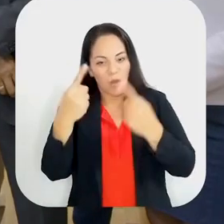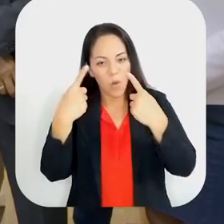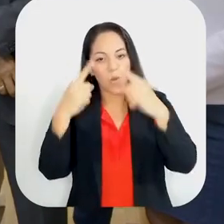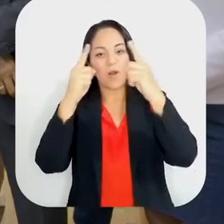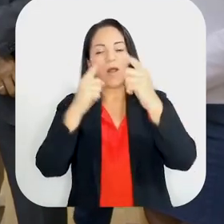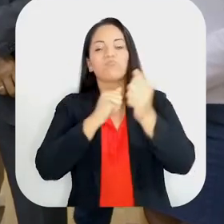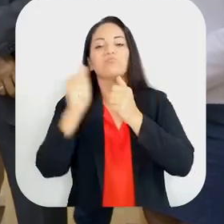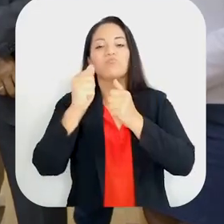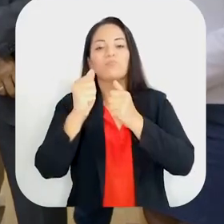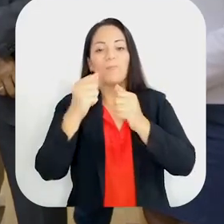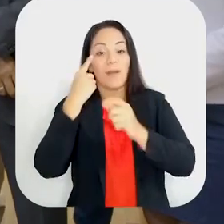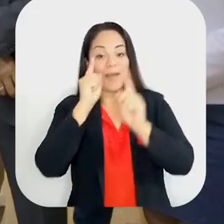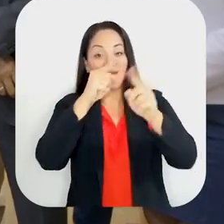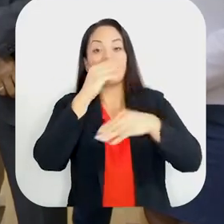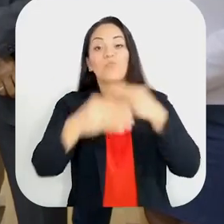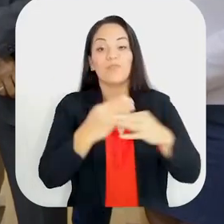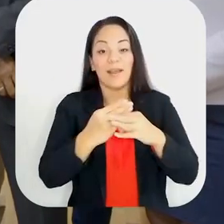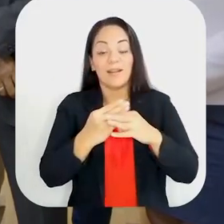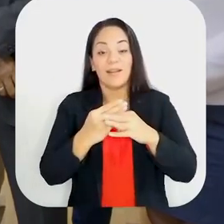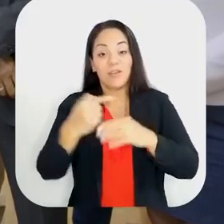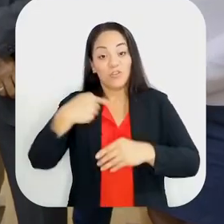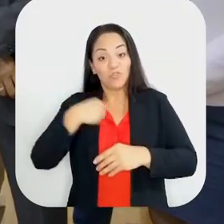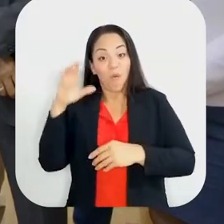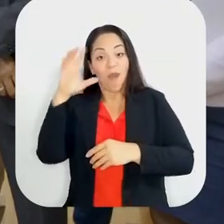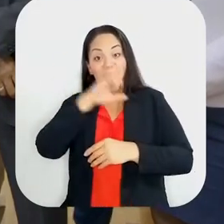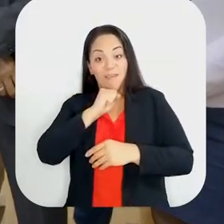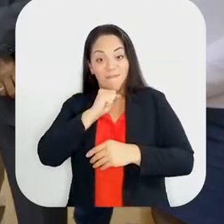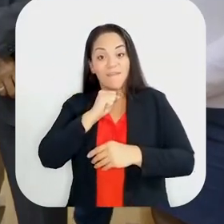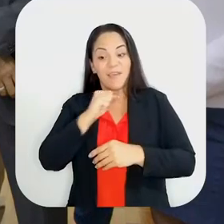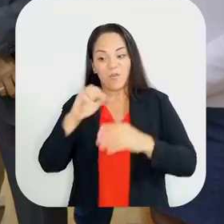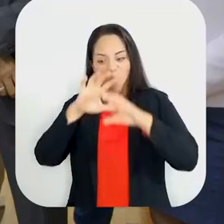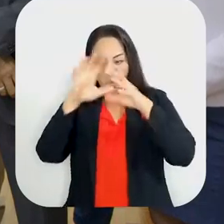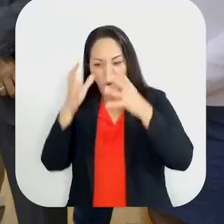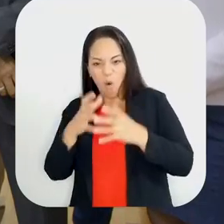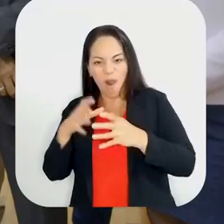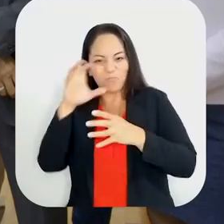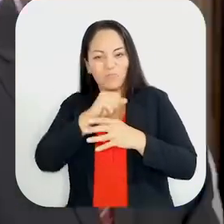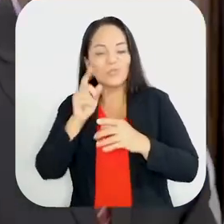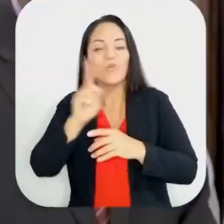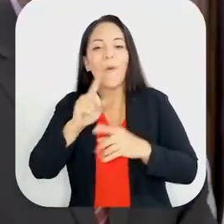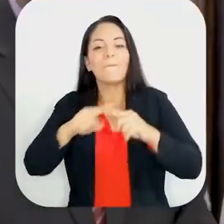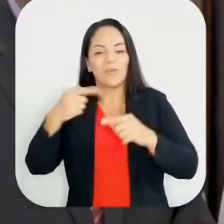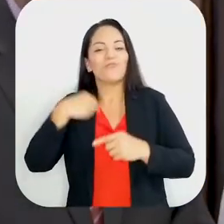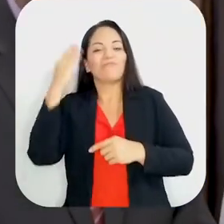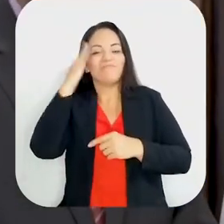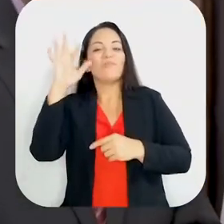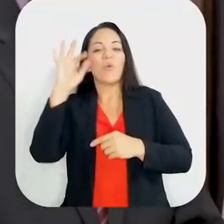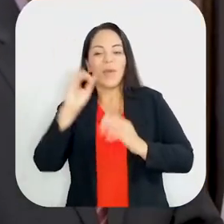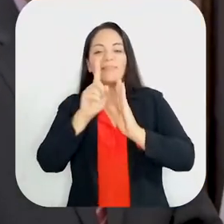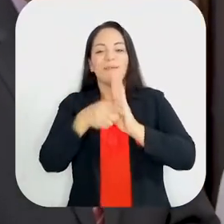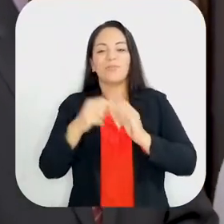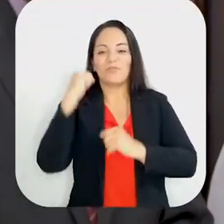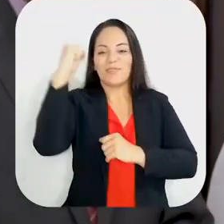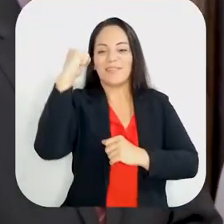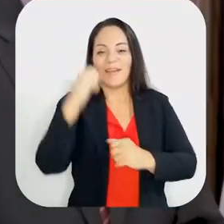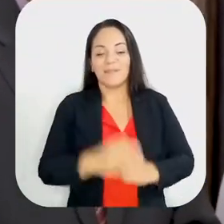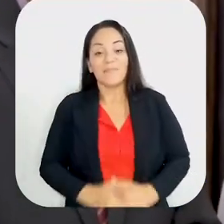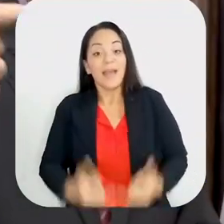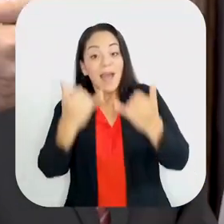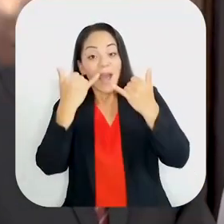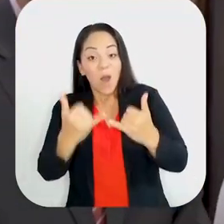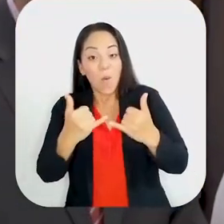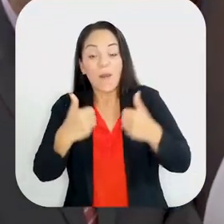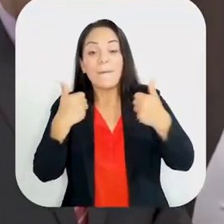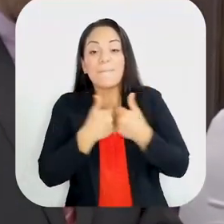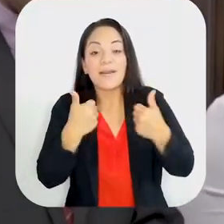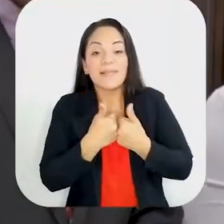cristal, pero no se los dije. Y vamos a ganar en 90 minutos. Ahora, el partido que sigue,